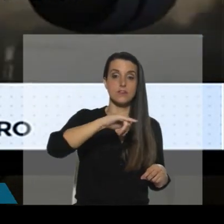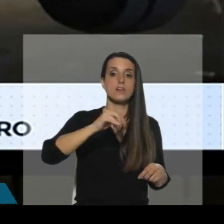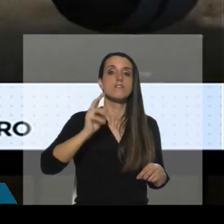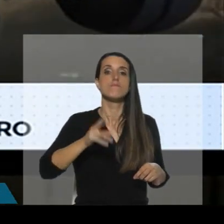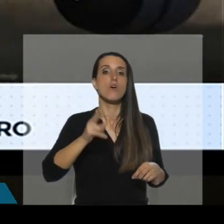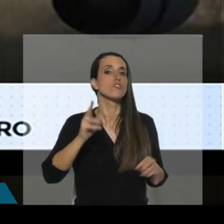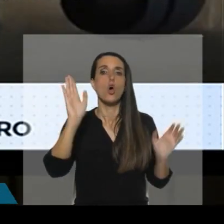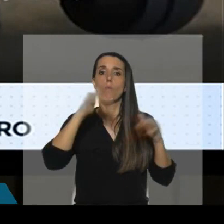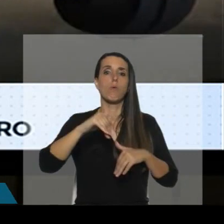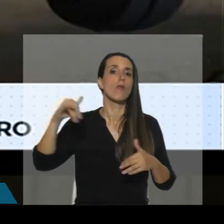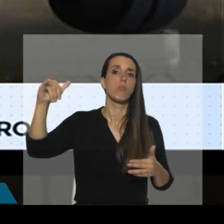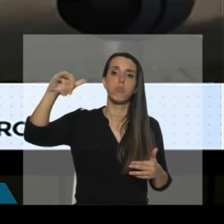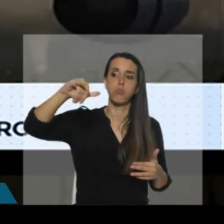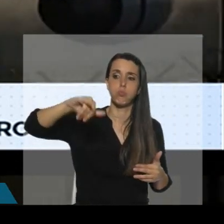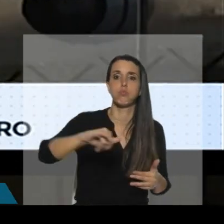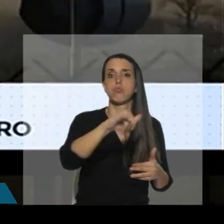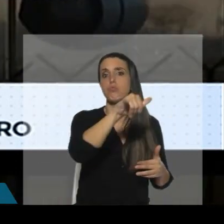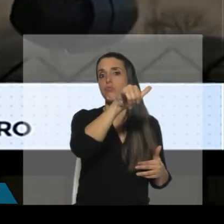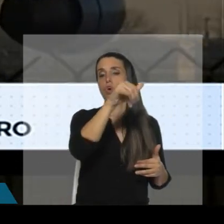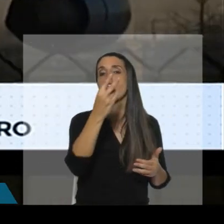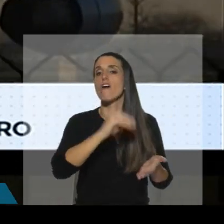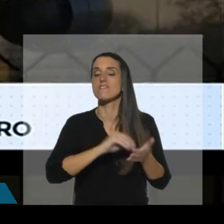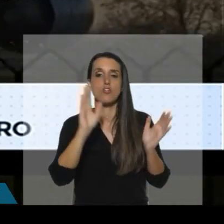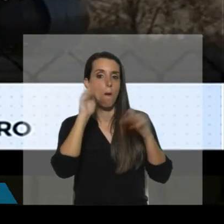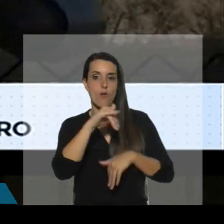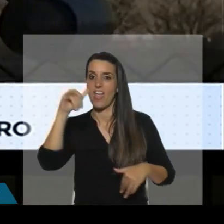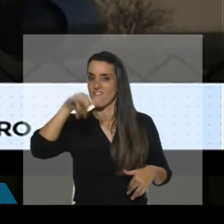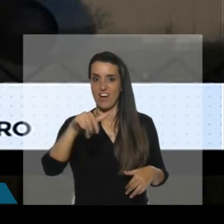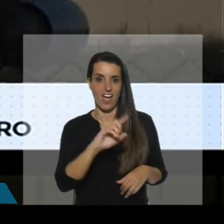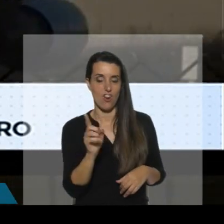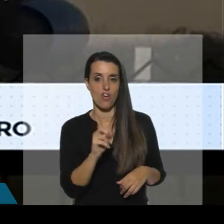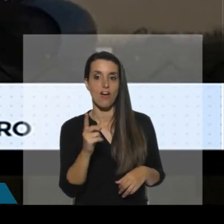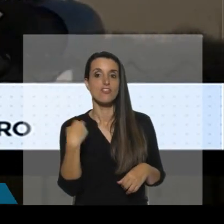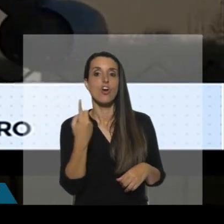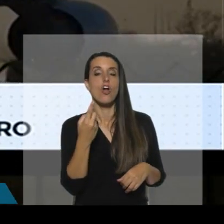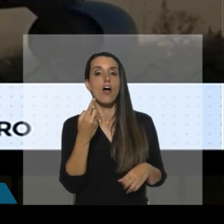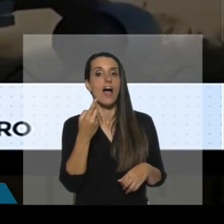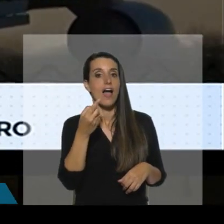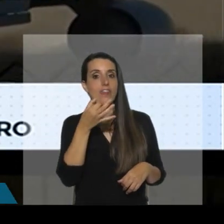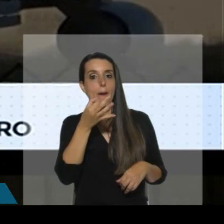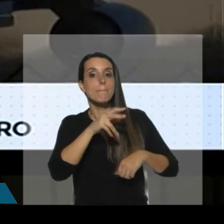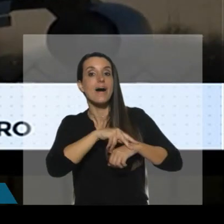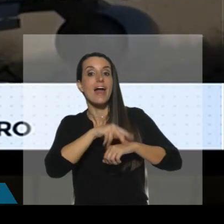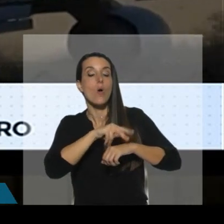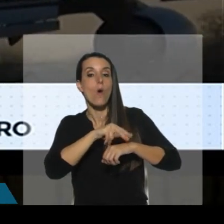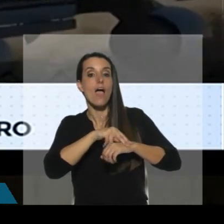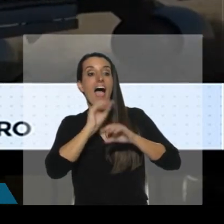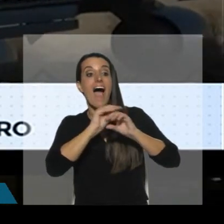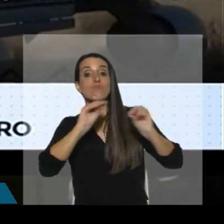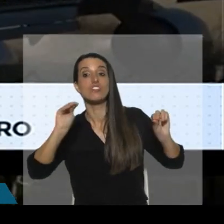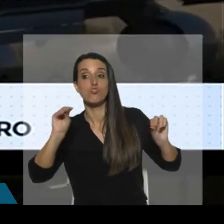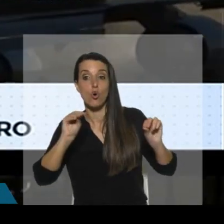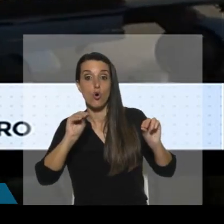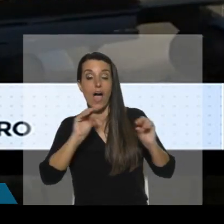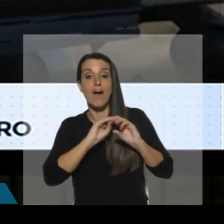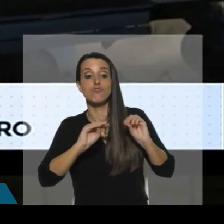de sobrevuelo y de aterrizaje en dos oportunidades. ¿Por qué? Y nosotros, el servicio de inteligencia del Paraguay fue el que alertó a los otros servicios